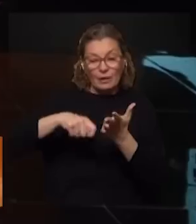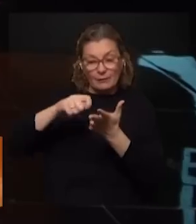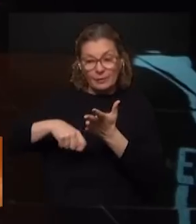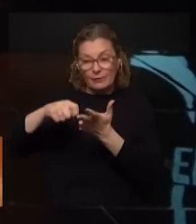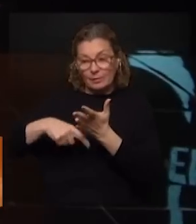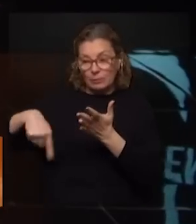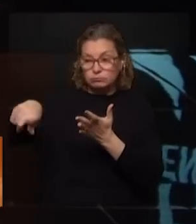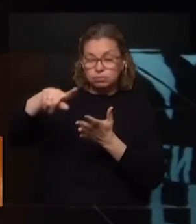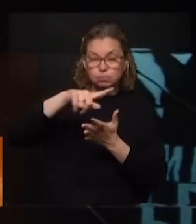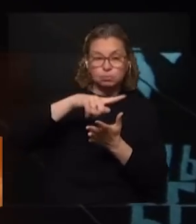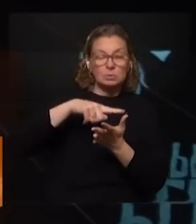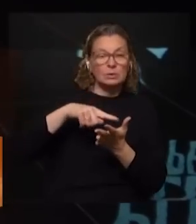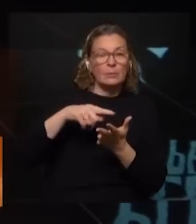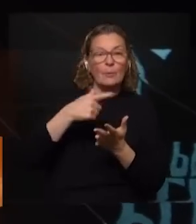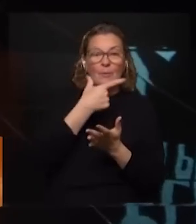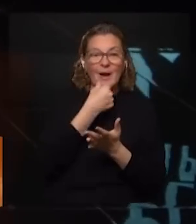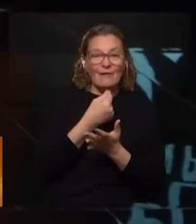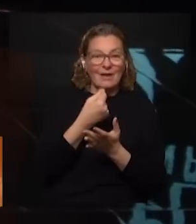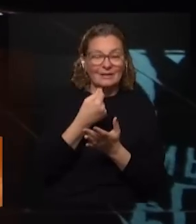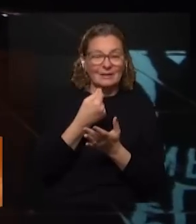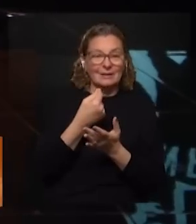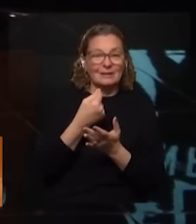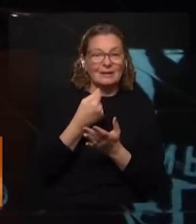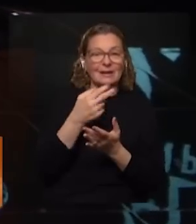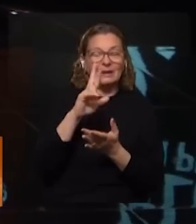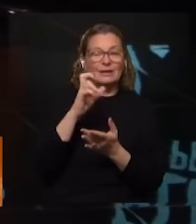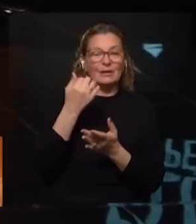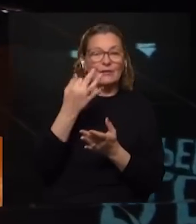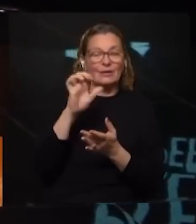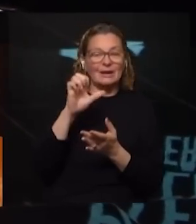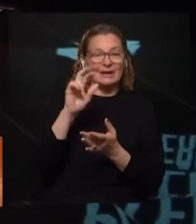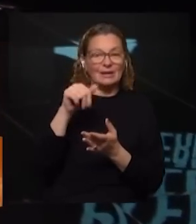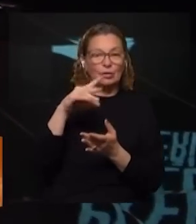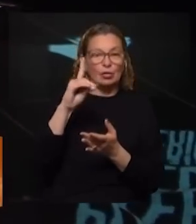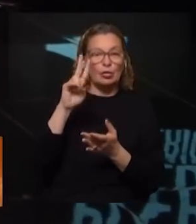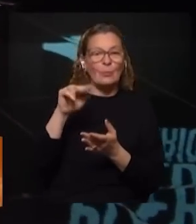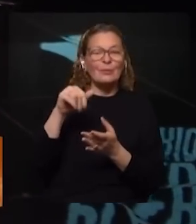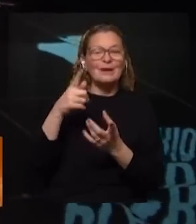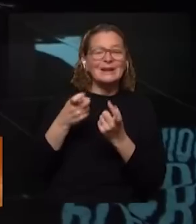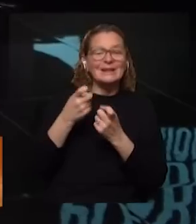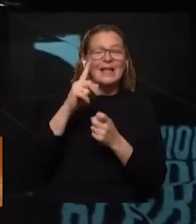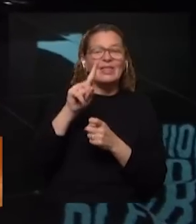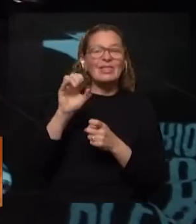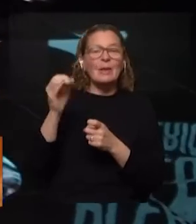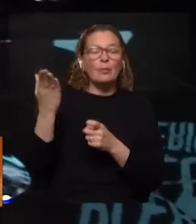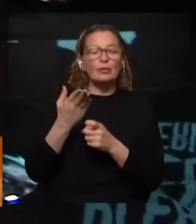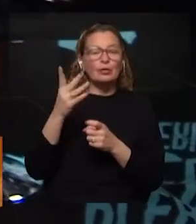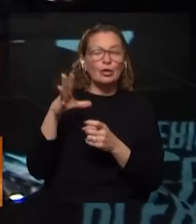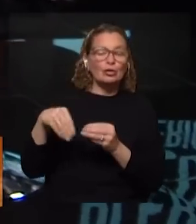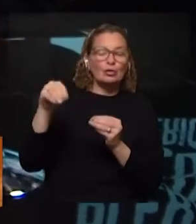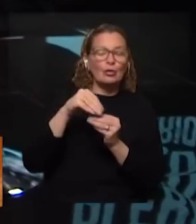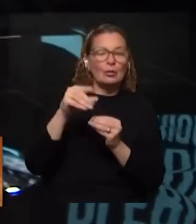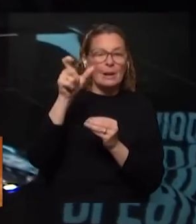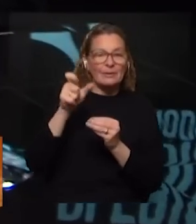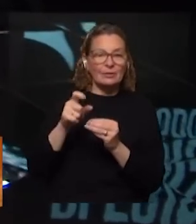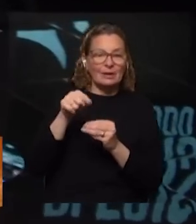que es mucho más fácil que un referéndum porque se requiere el 10% de todos los habilitados para votar mientras que el referéndum el